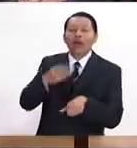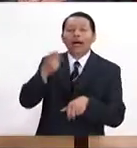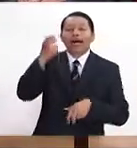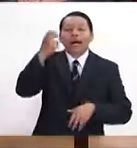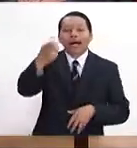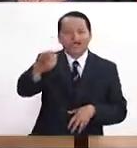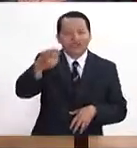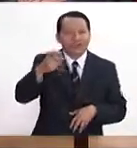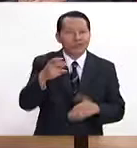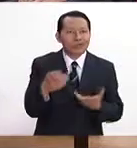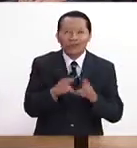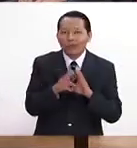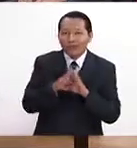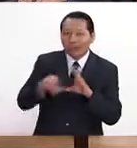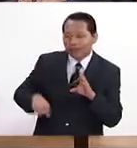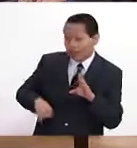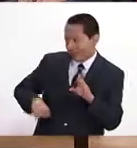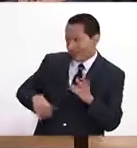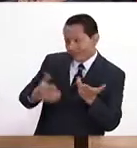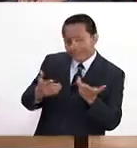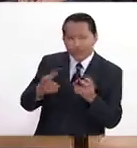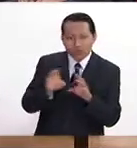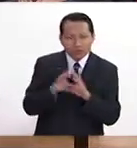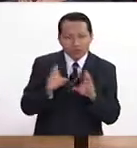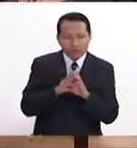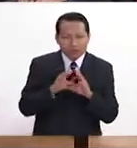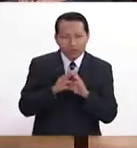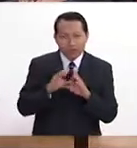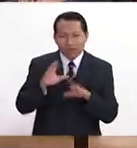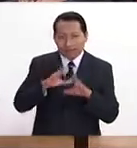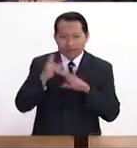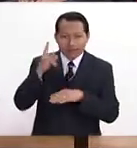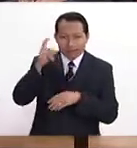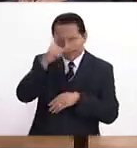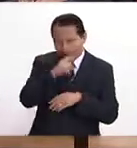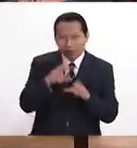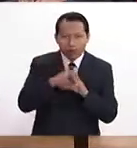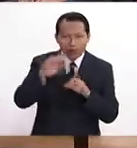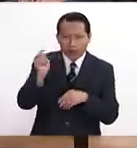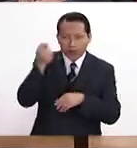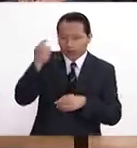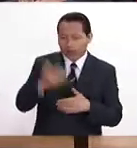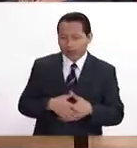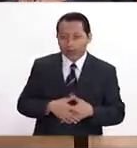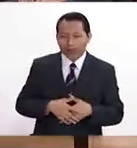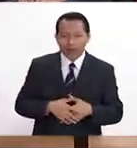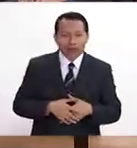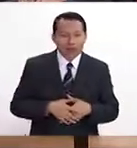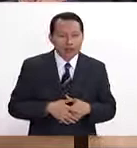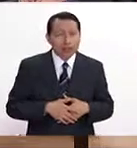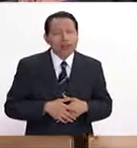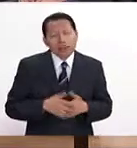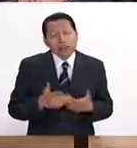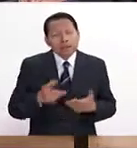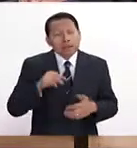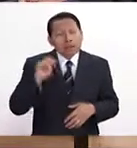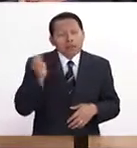interesante también o de reto por parte de la tecnologización? La tecnología siempre